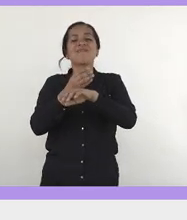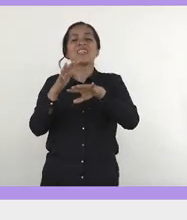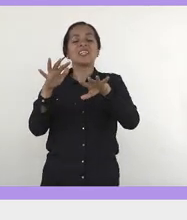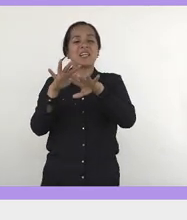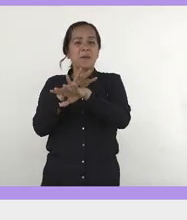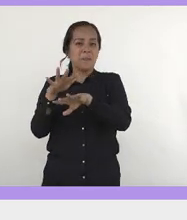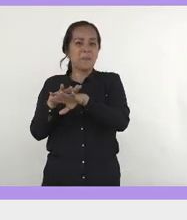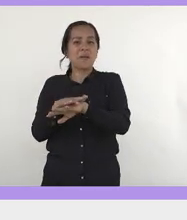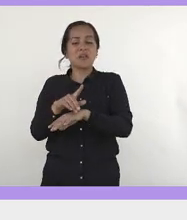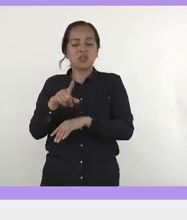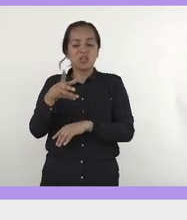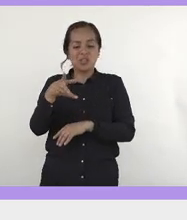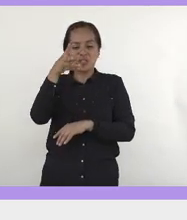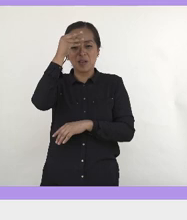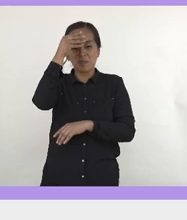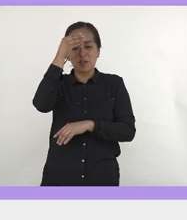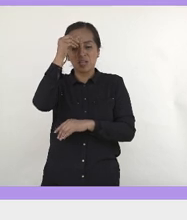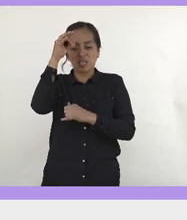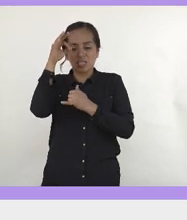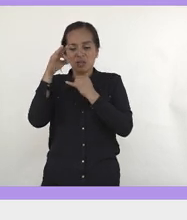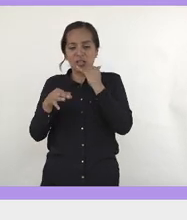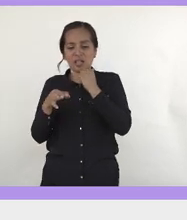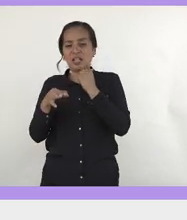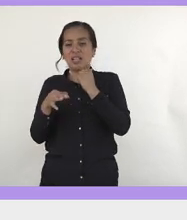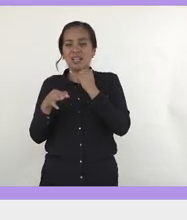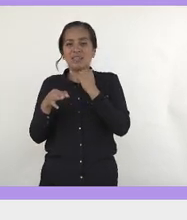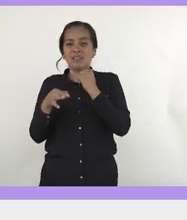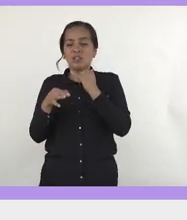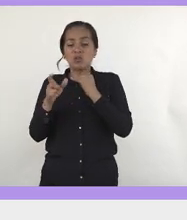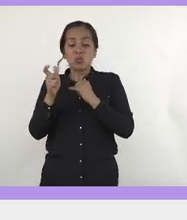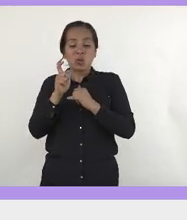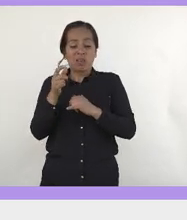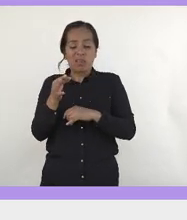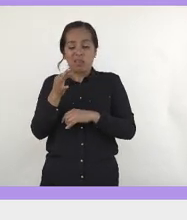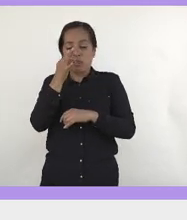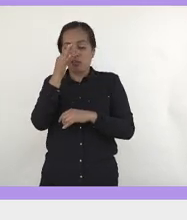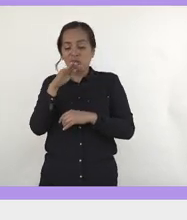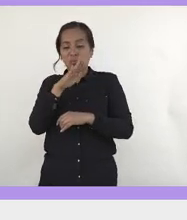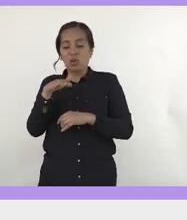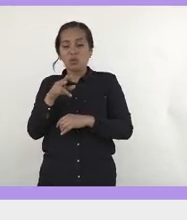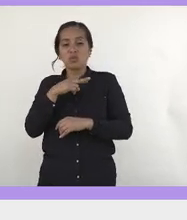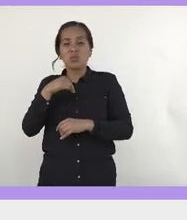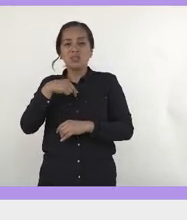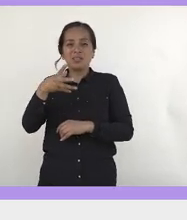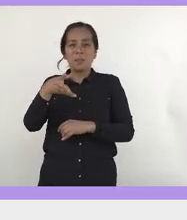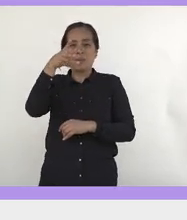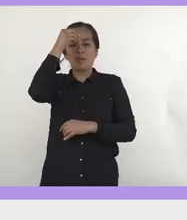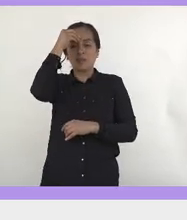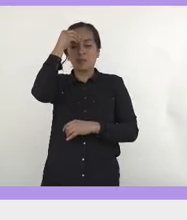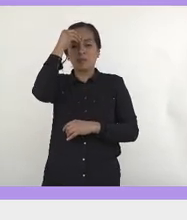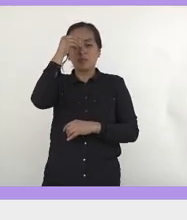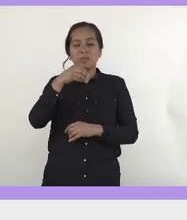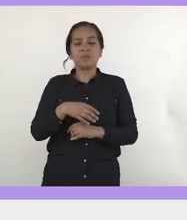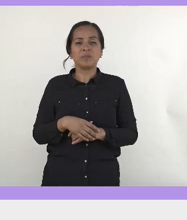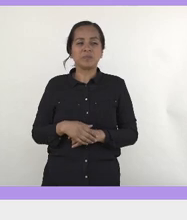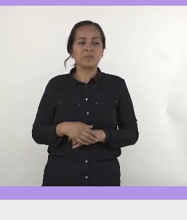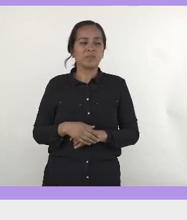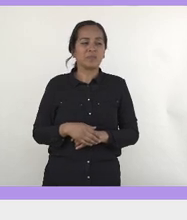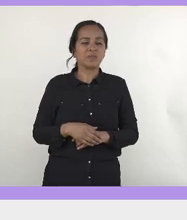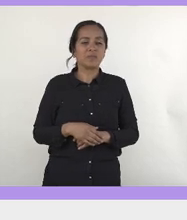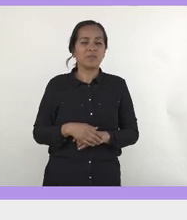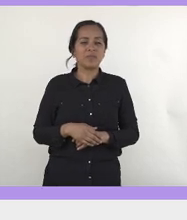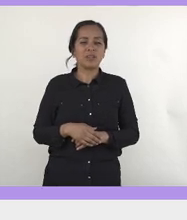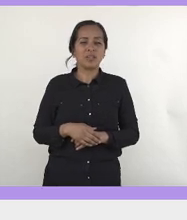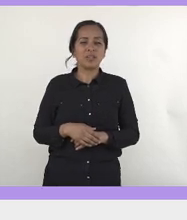decir que nosotros aprendemos hasta nuestro último suspiro. O sea, no es como una cosa romántica de que aquí la gente